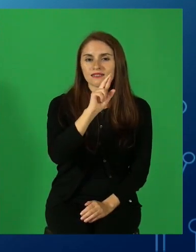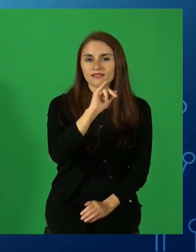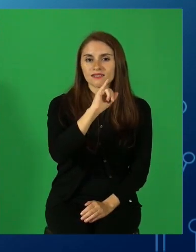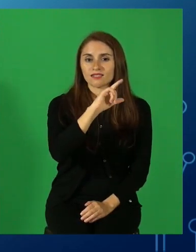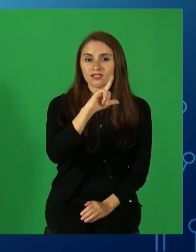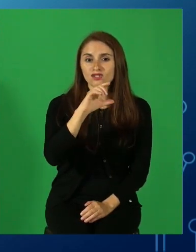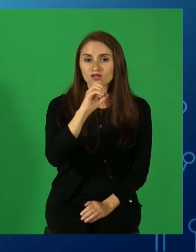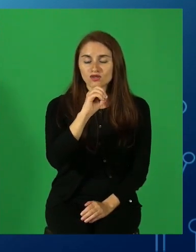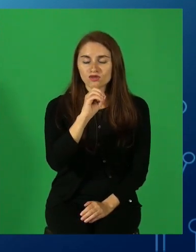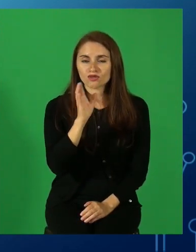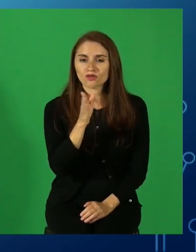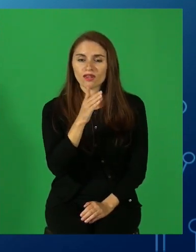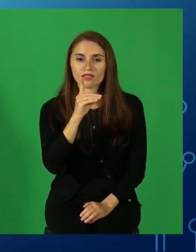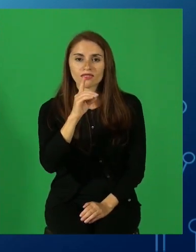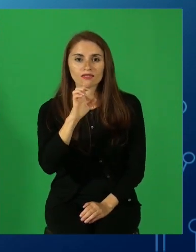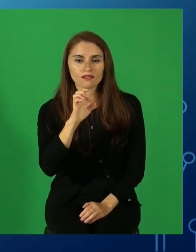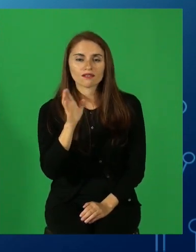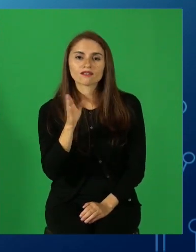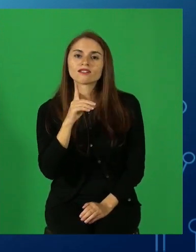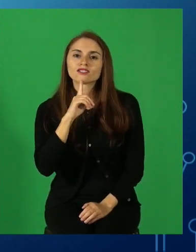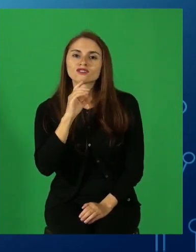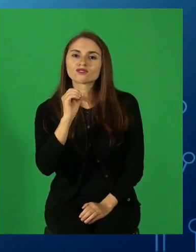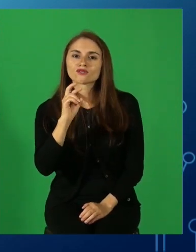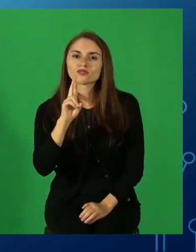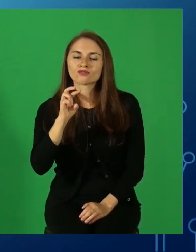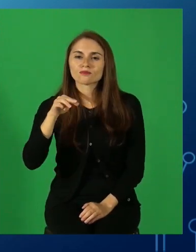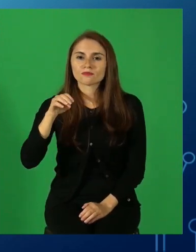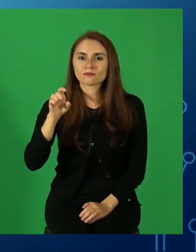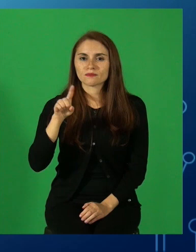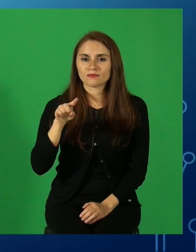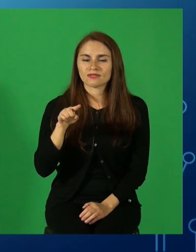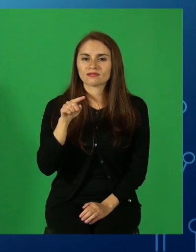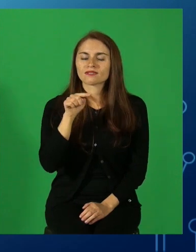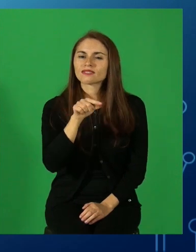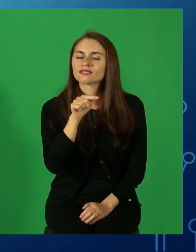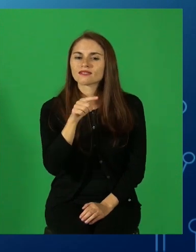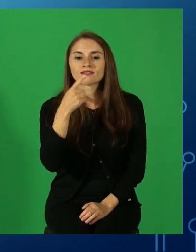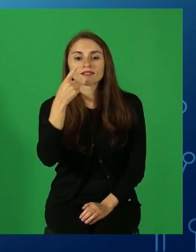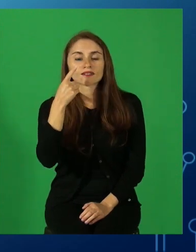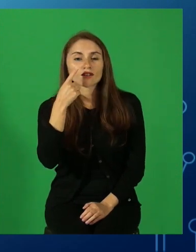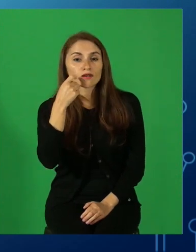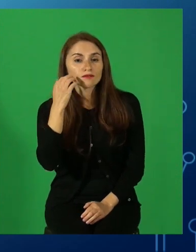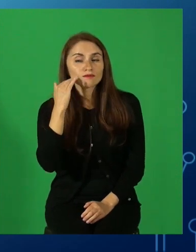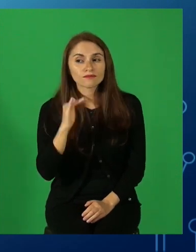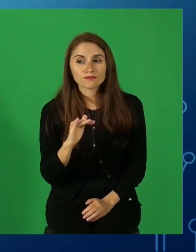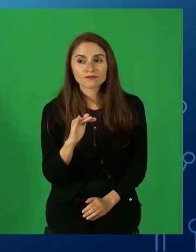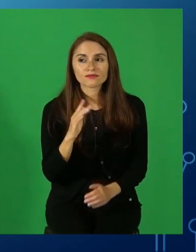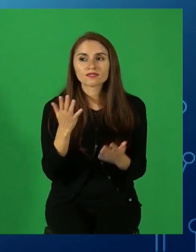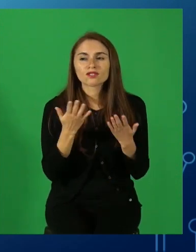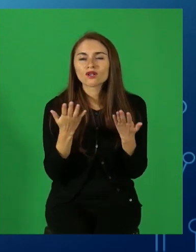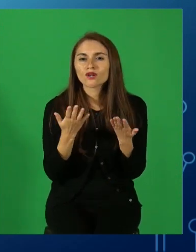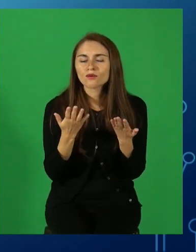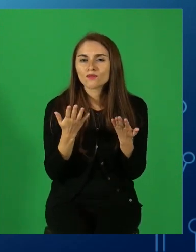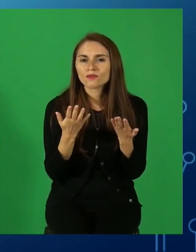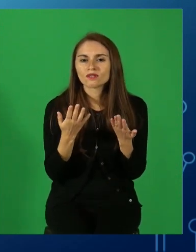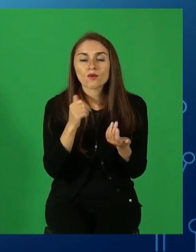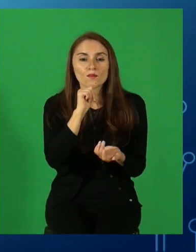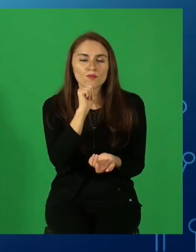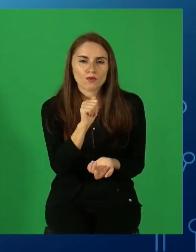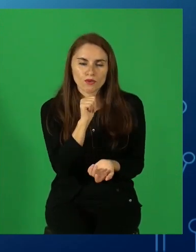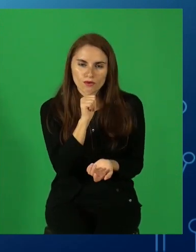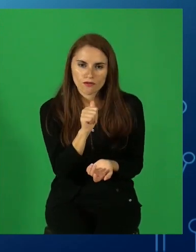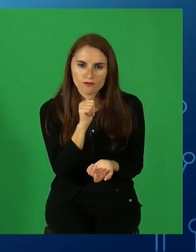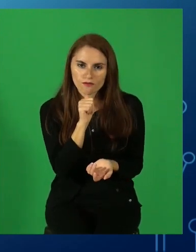Este personaje lo vamos a encontrar y lo vamos a caracterizar como un hombre pobre,